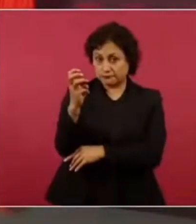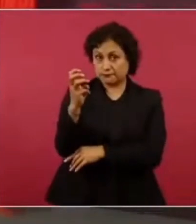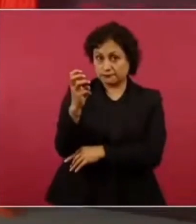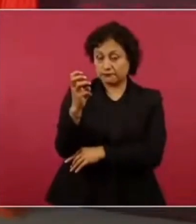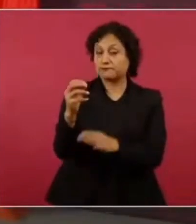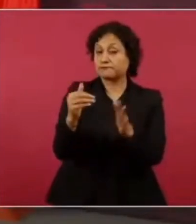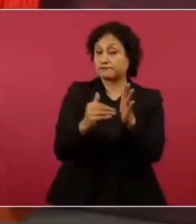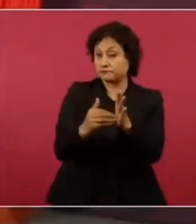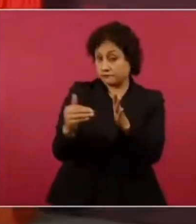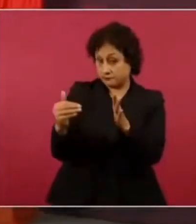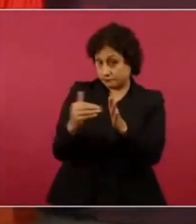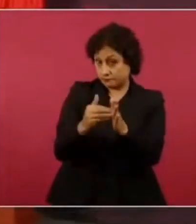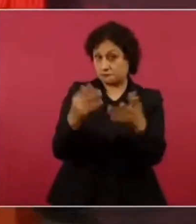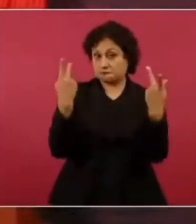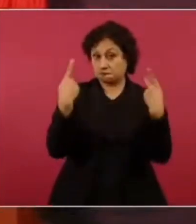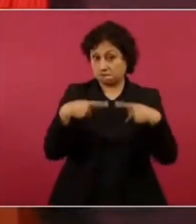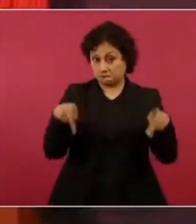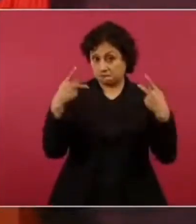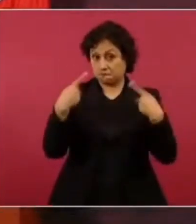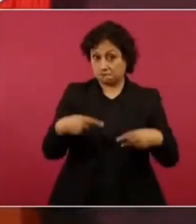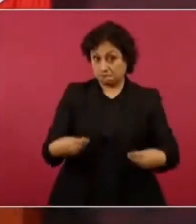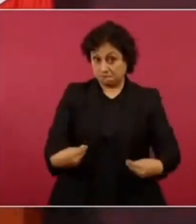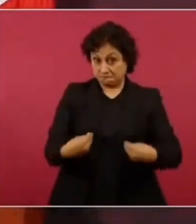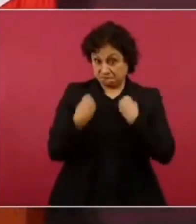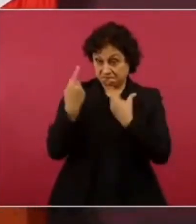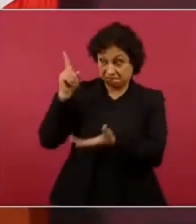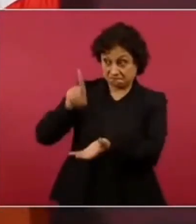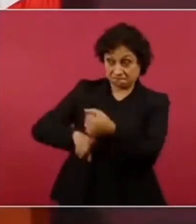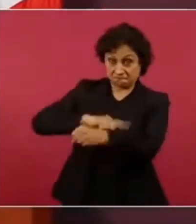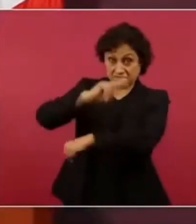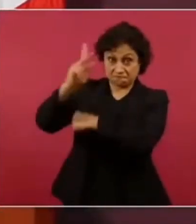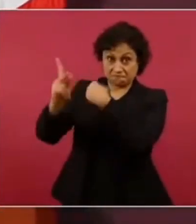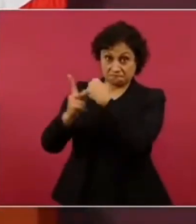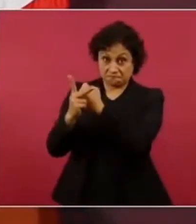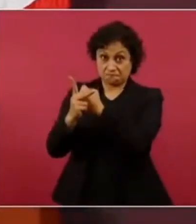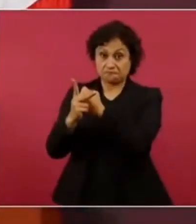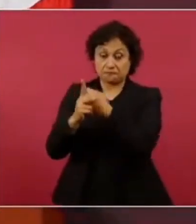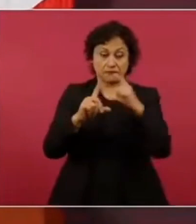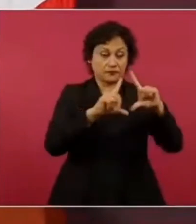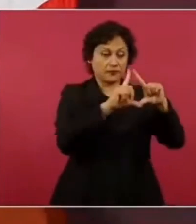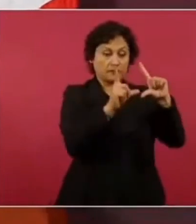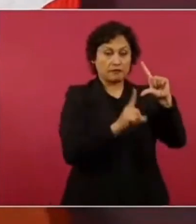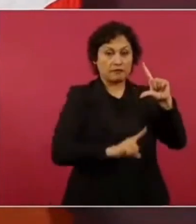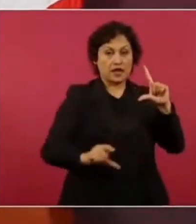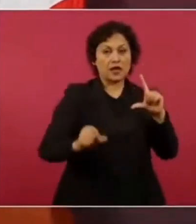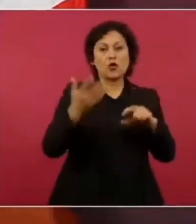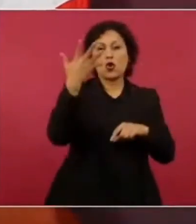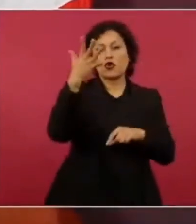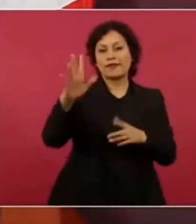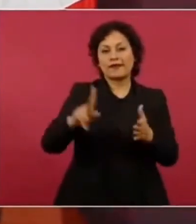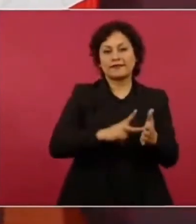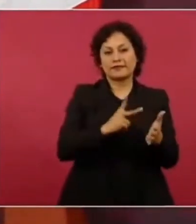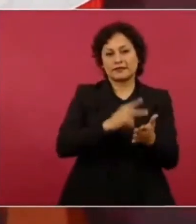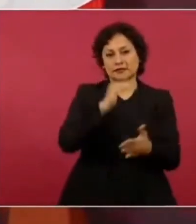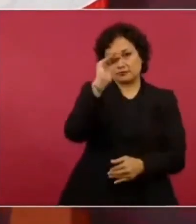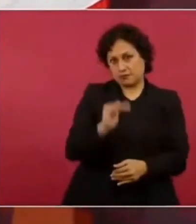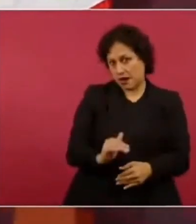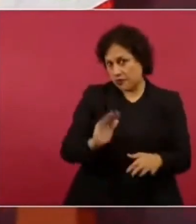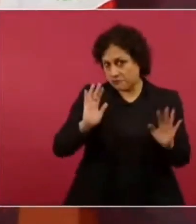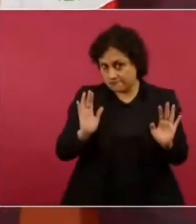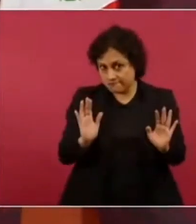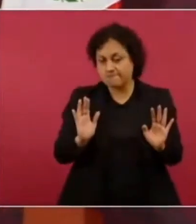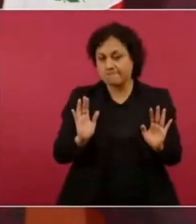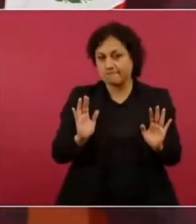millones habitantes casi diez veces más que los habitantes de México ya